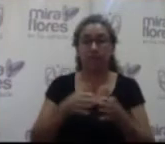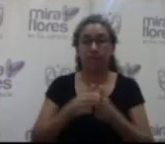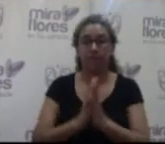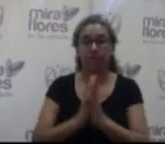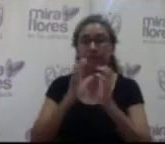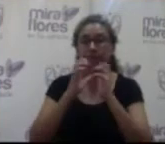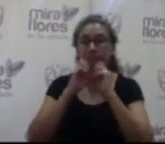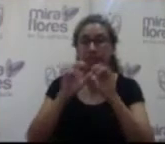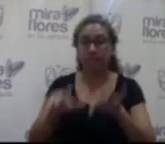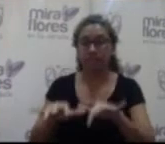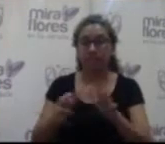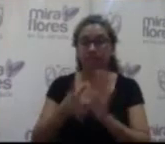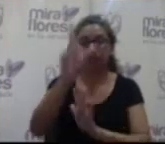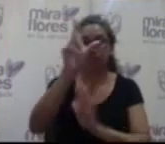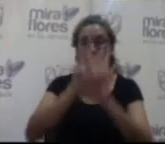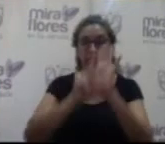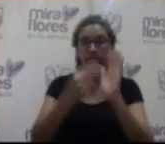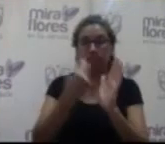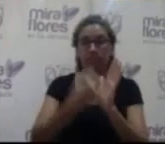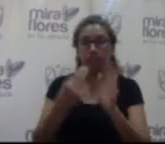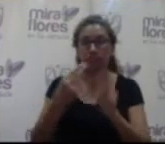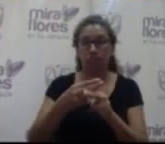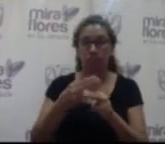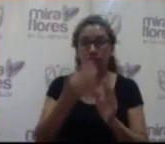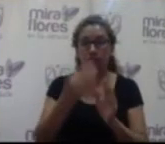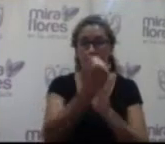nuestra secretaria general que se sirva a pasar la lista del caso.